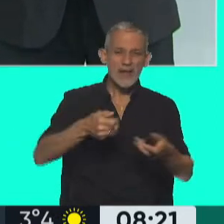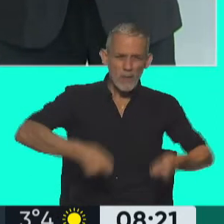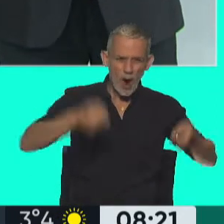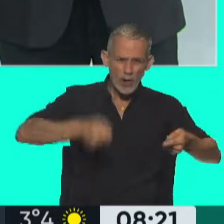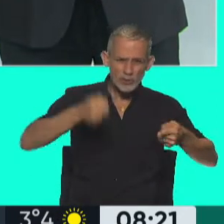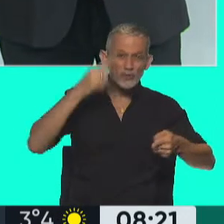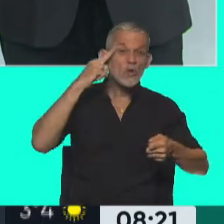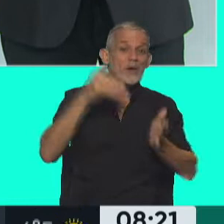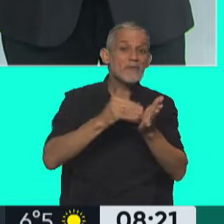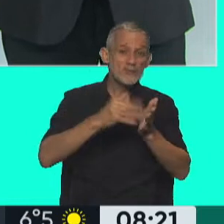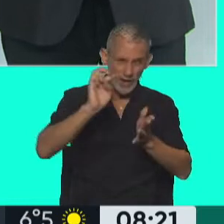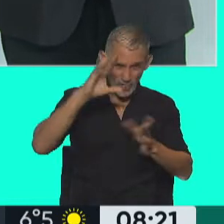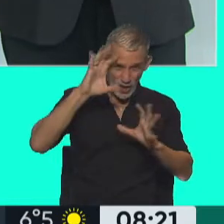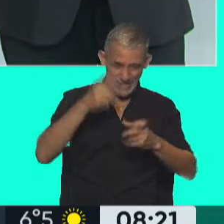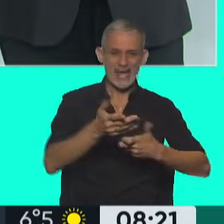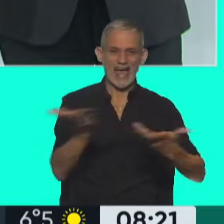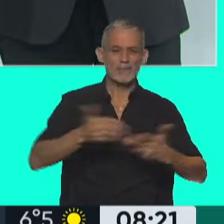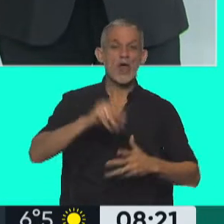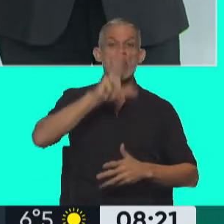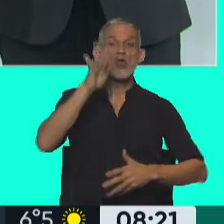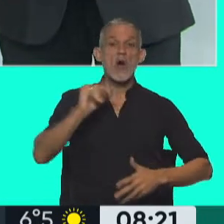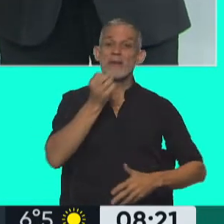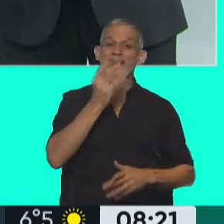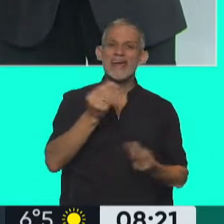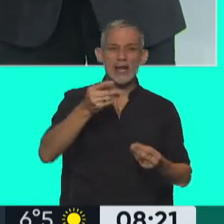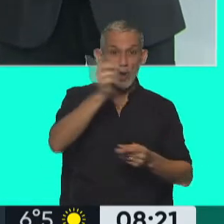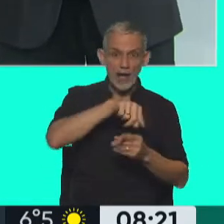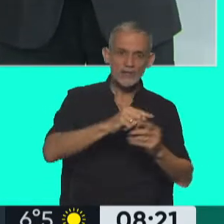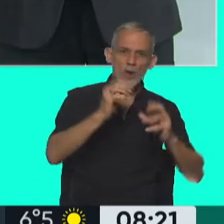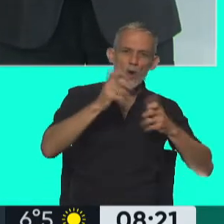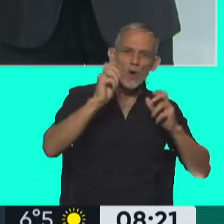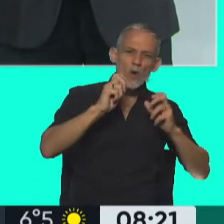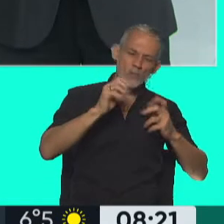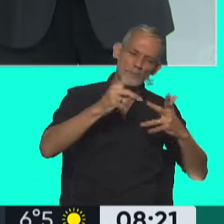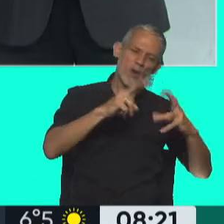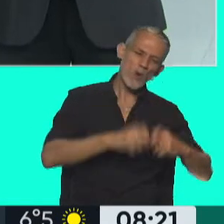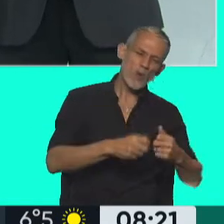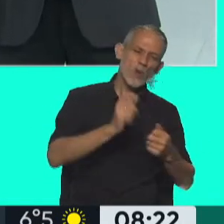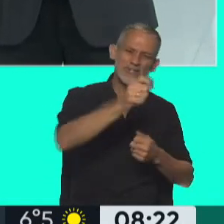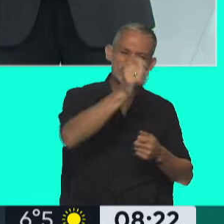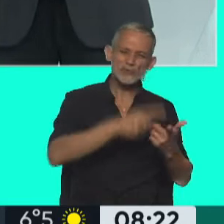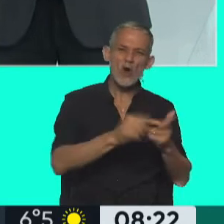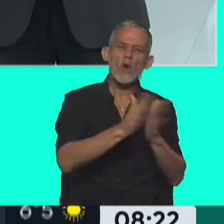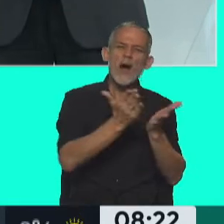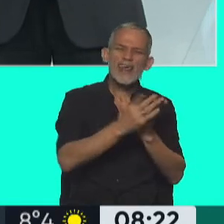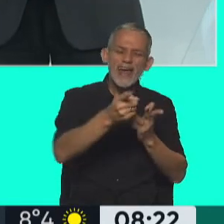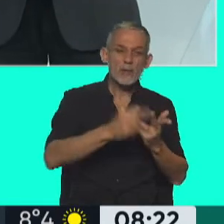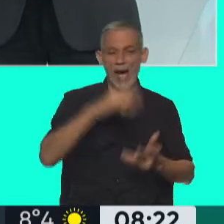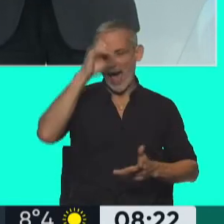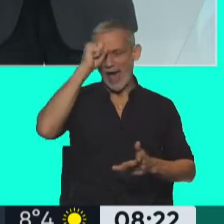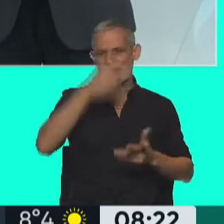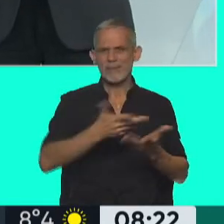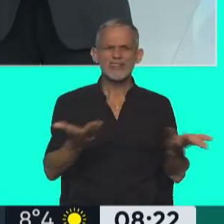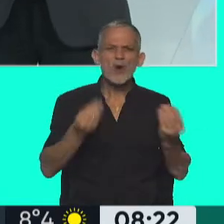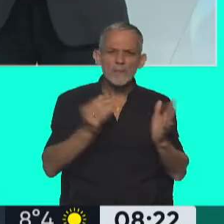con los 9 millones de dólares, que López declaró también en otra causa, en la causa Cuadernos, como arrepentido. ¿Qué pasó